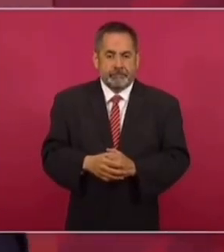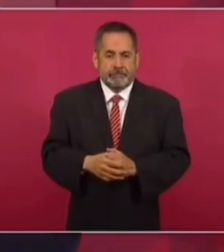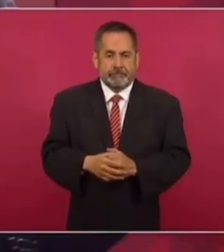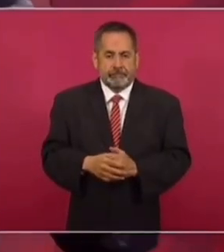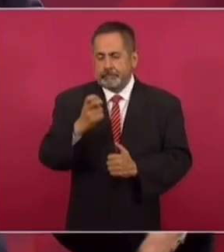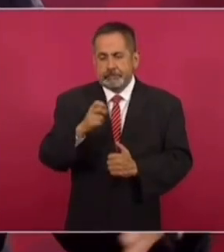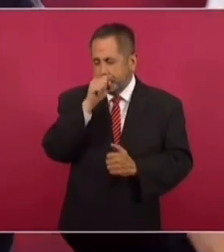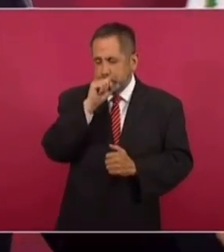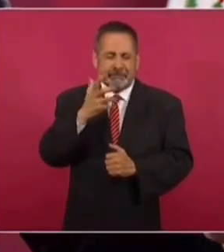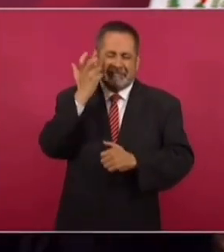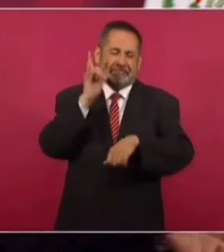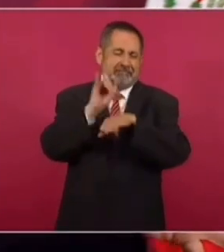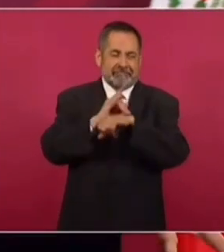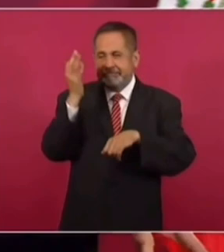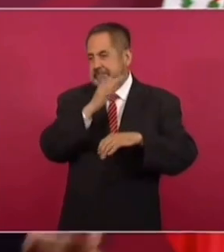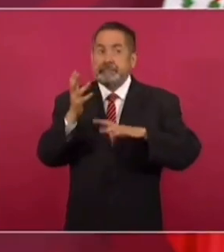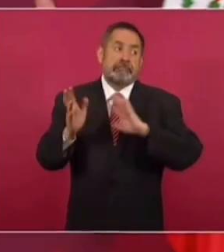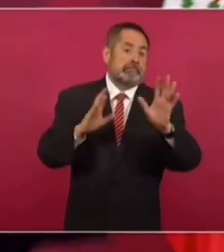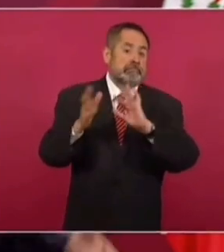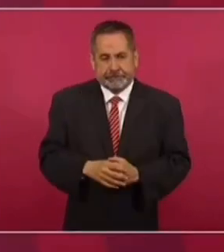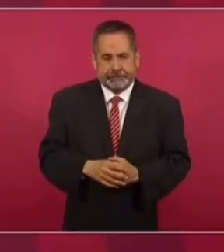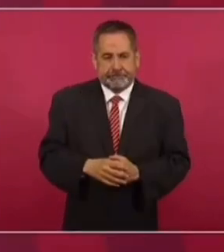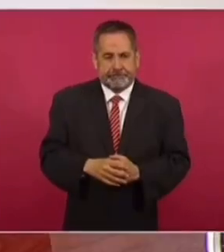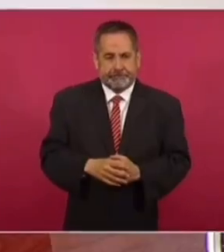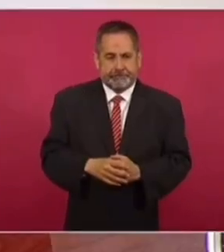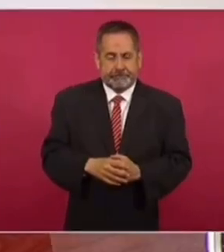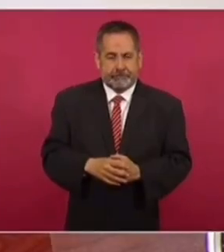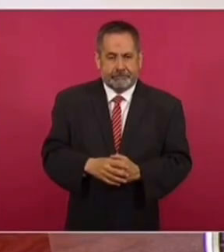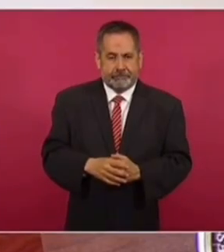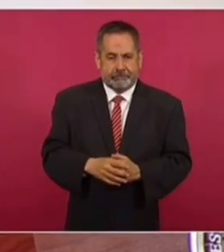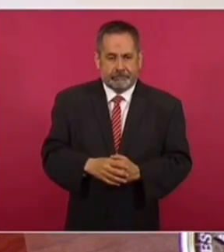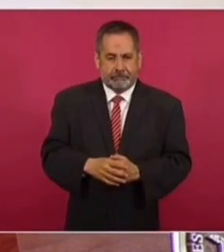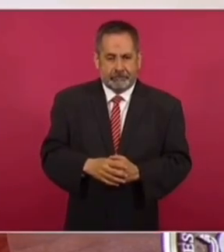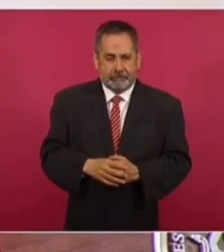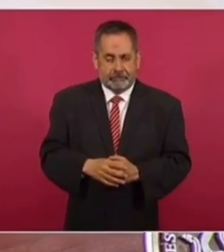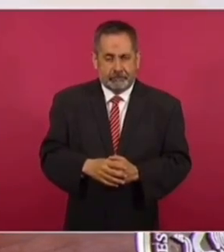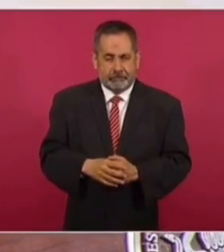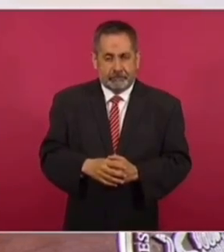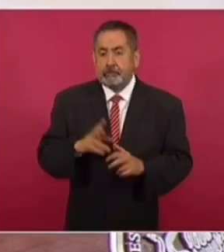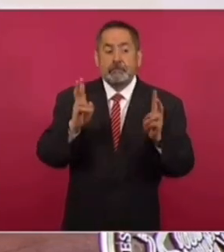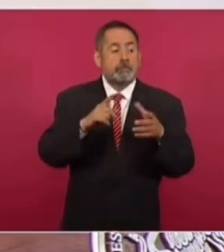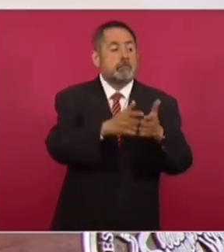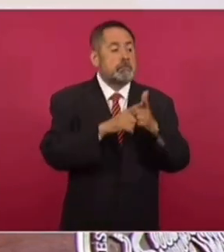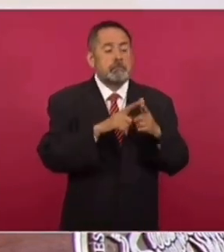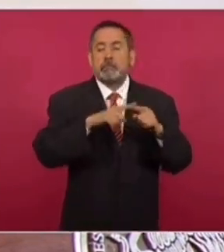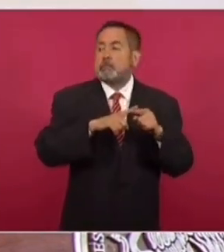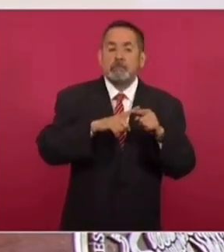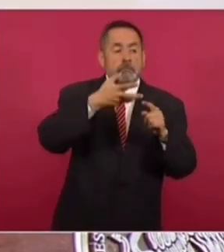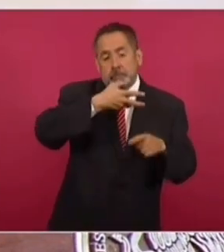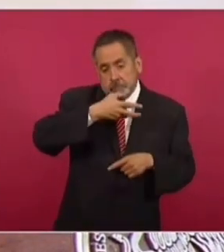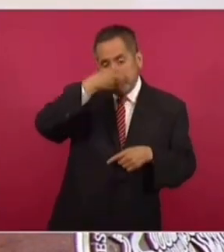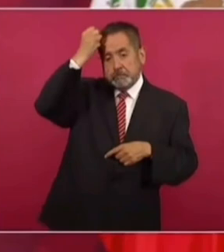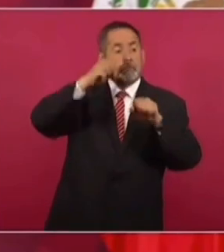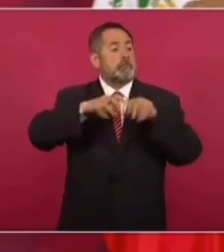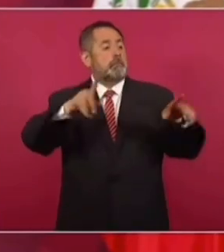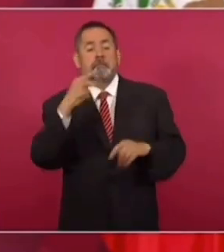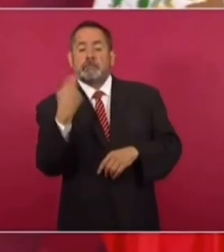Y ya se hace la faramalla de que un sector va y destapa. Porque